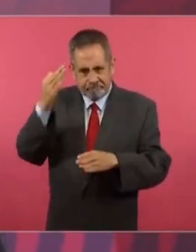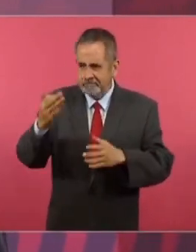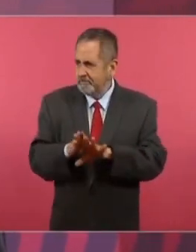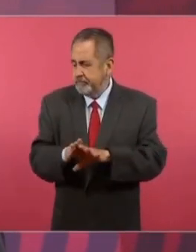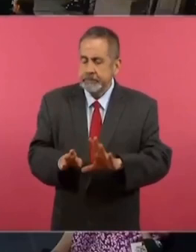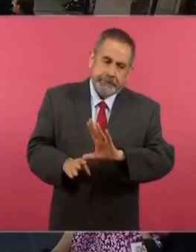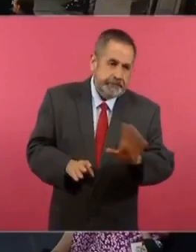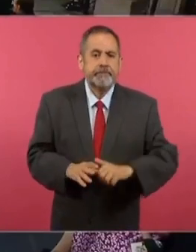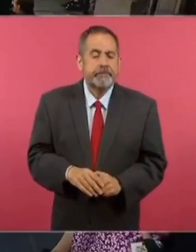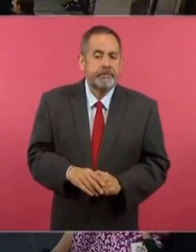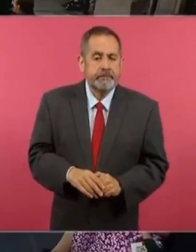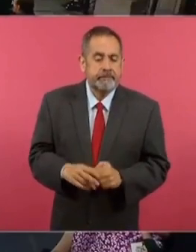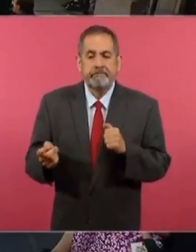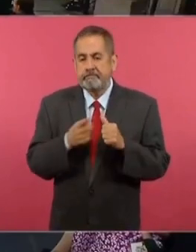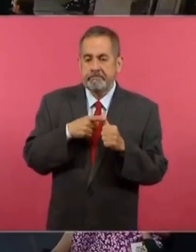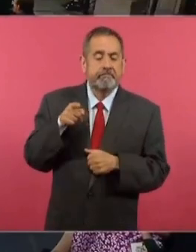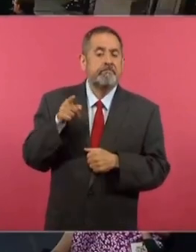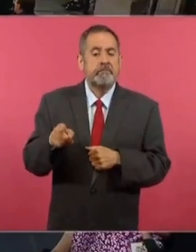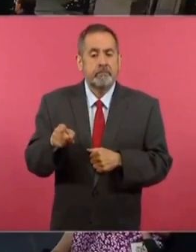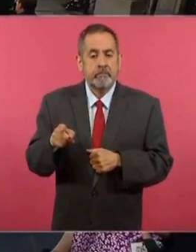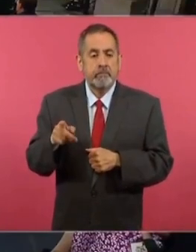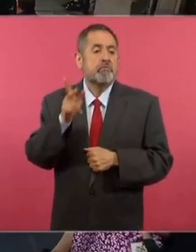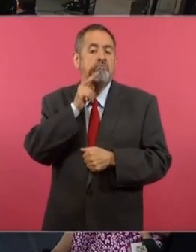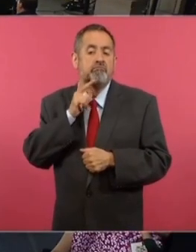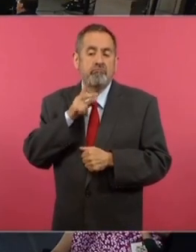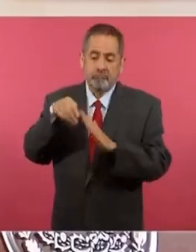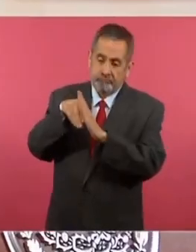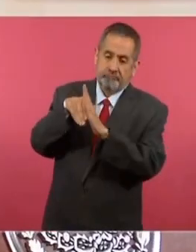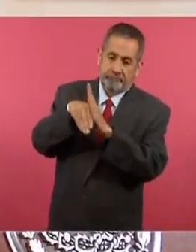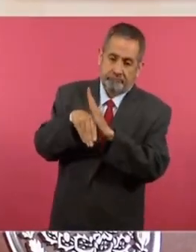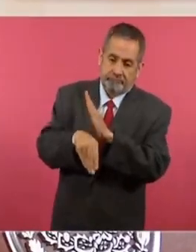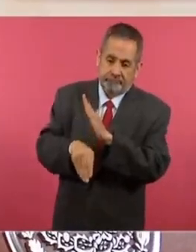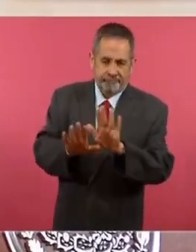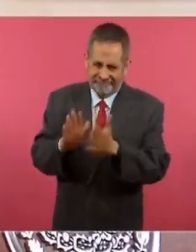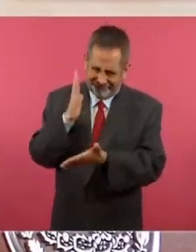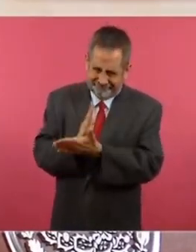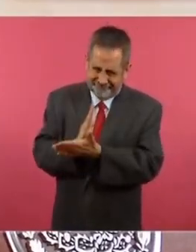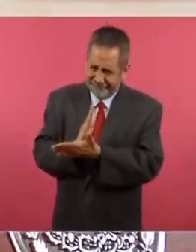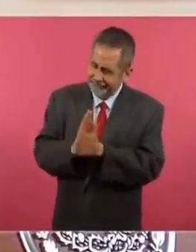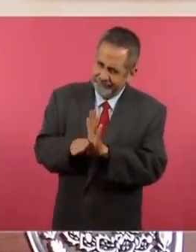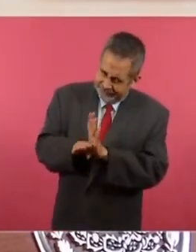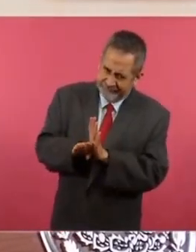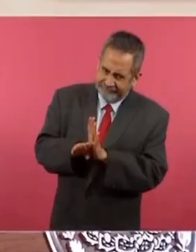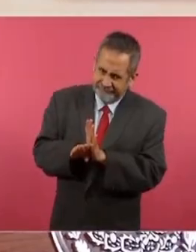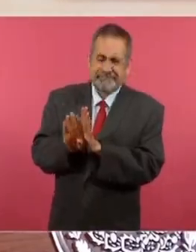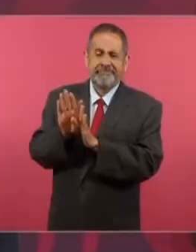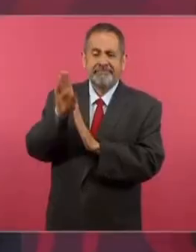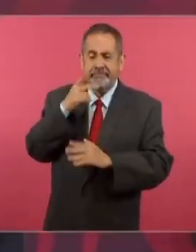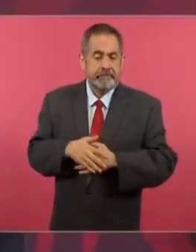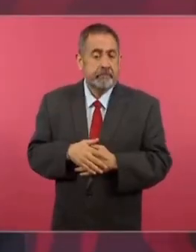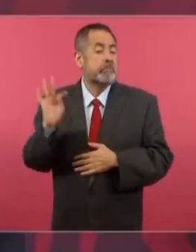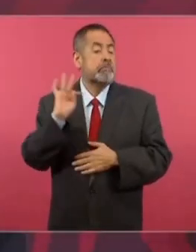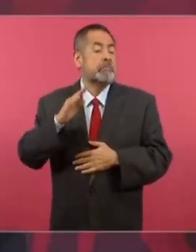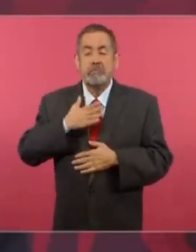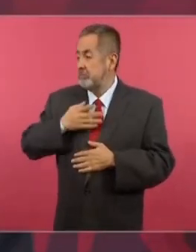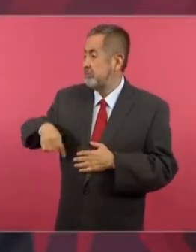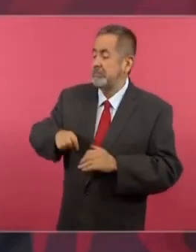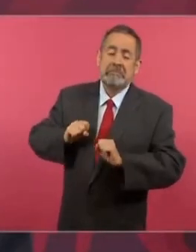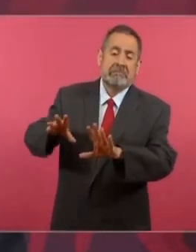Pues vamos primero a que ya no se siga cayendo la producción de petróleo, porque iba en picada. Si no hubiésemos intervenido,